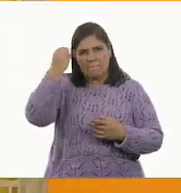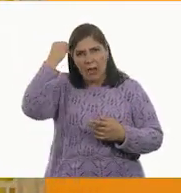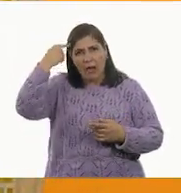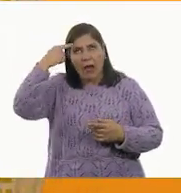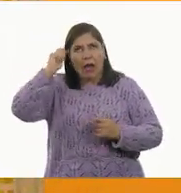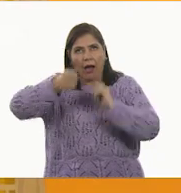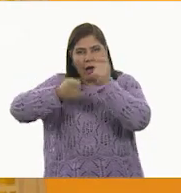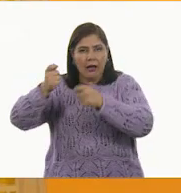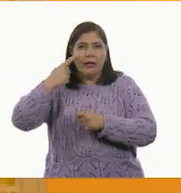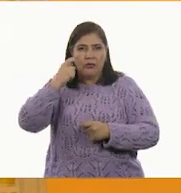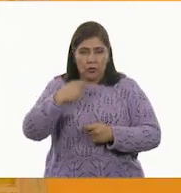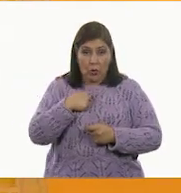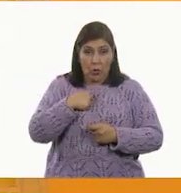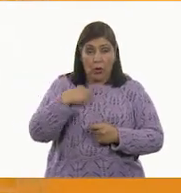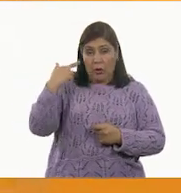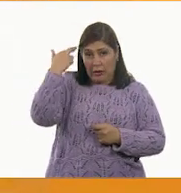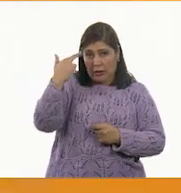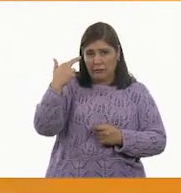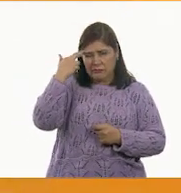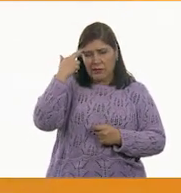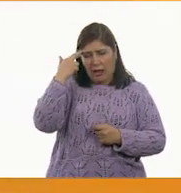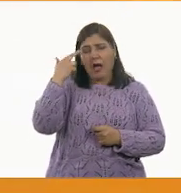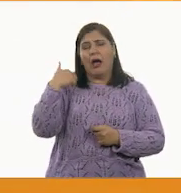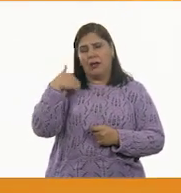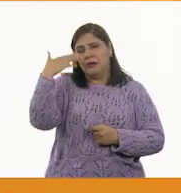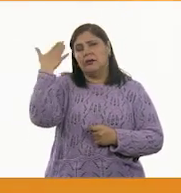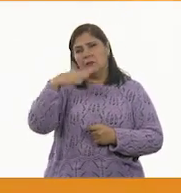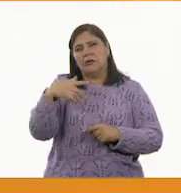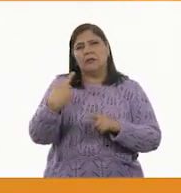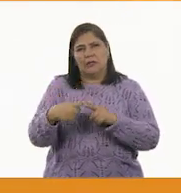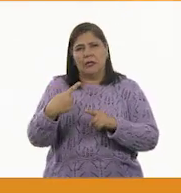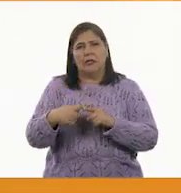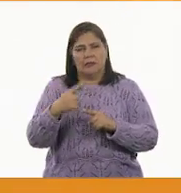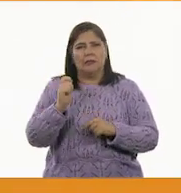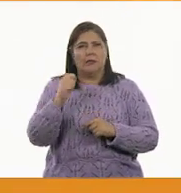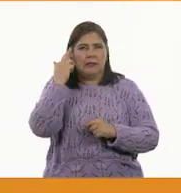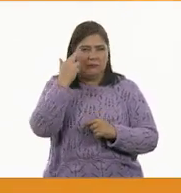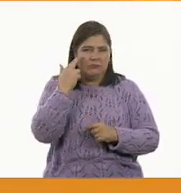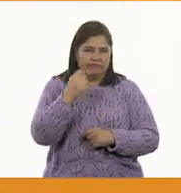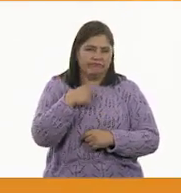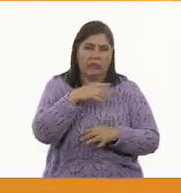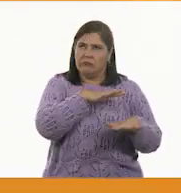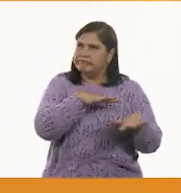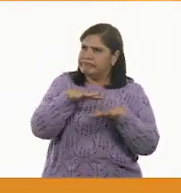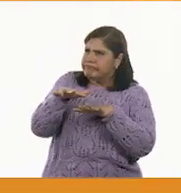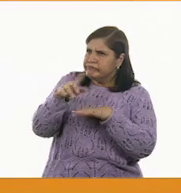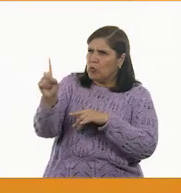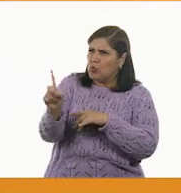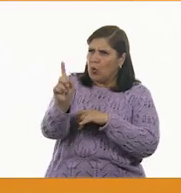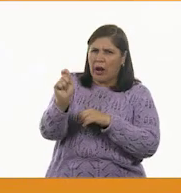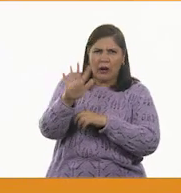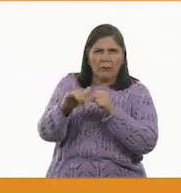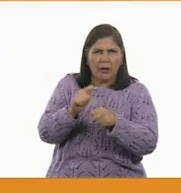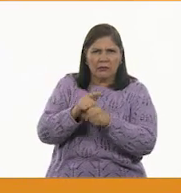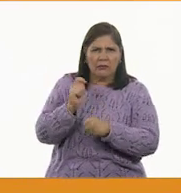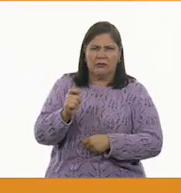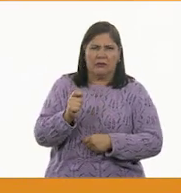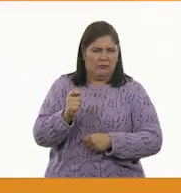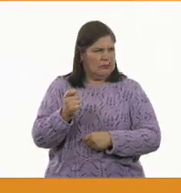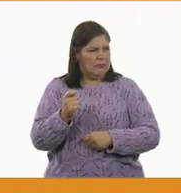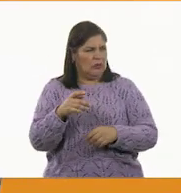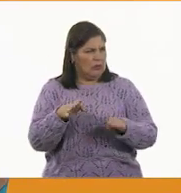puede ser el rey. Todos los animales se quedaron callados y miraron expectantes. ¿Cómo?